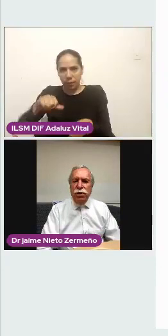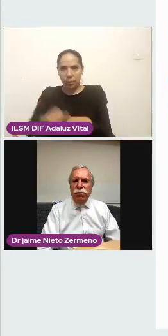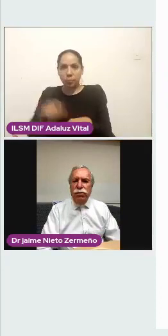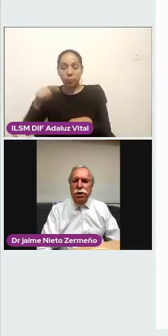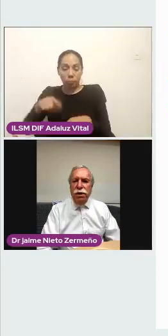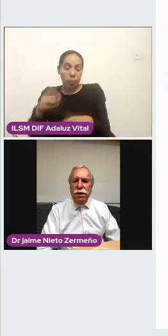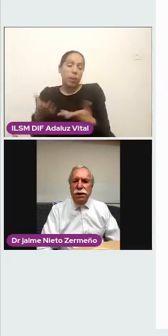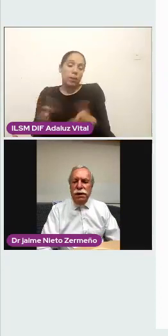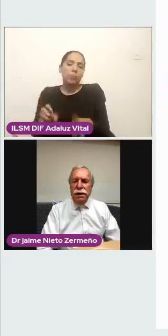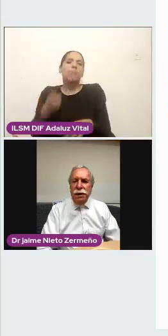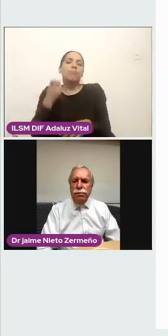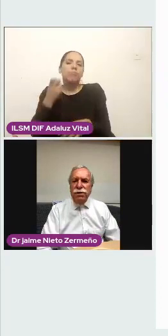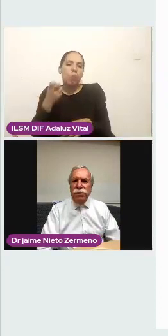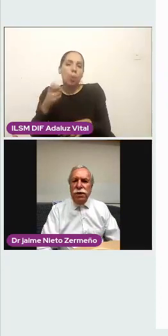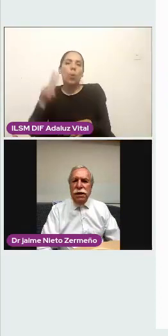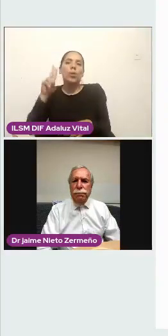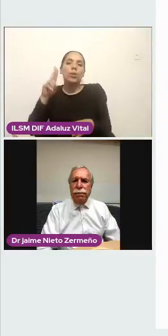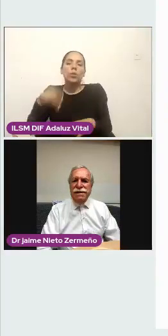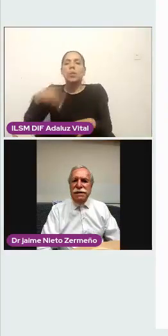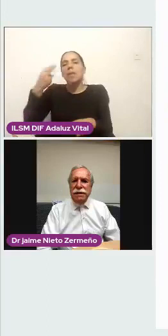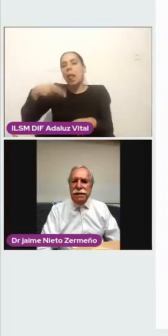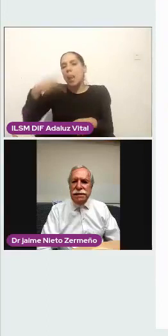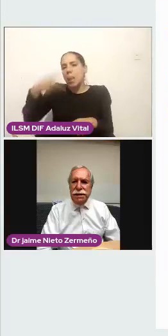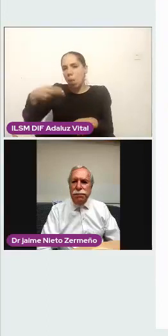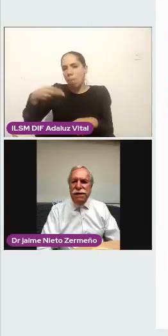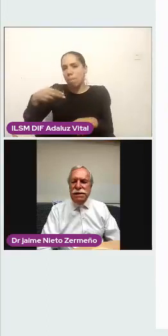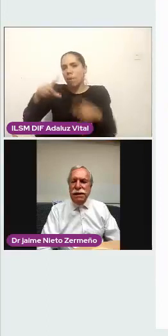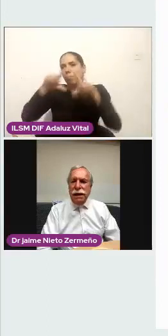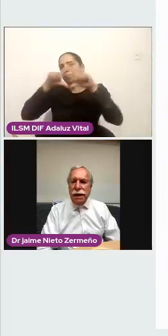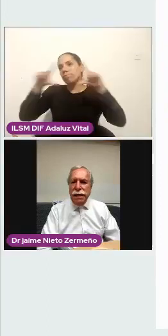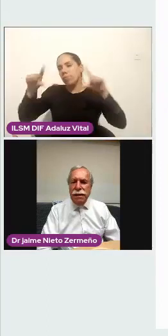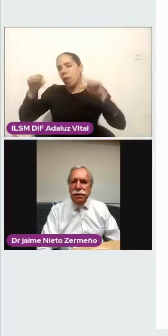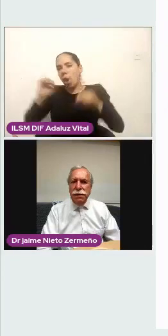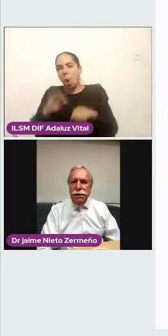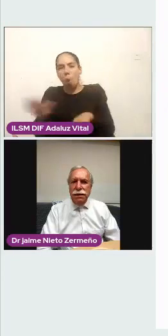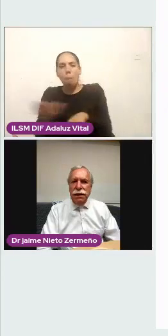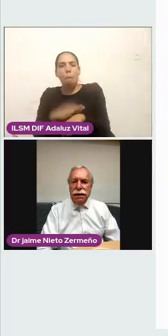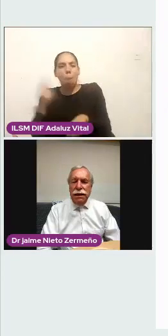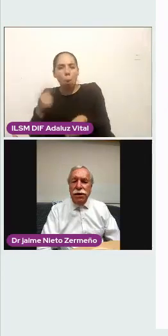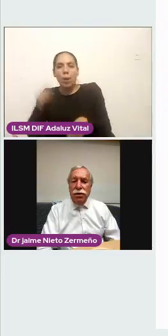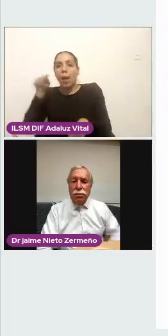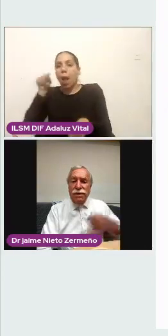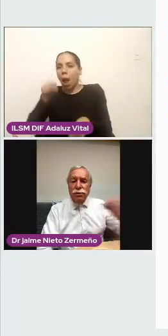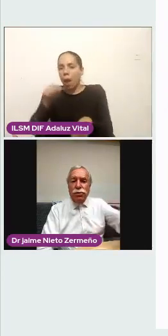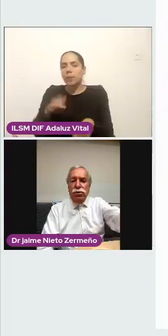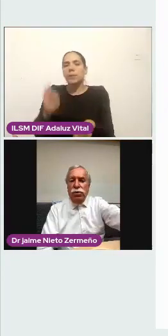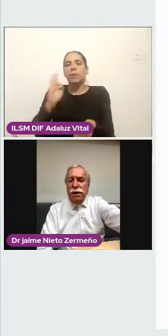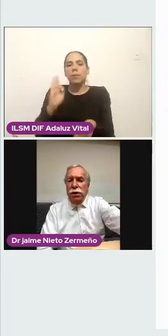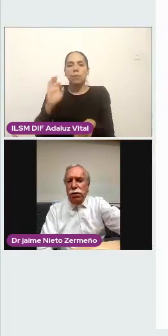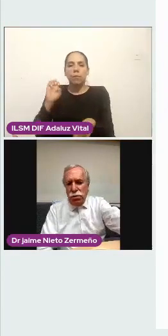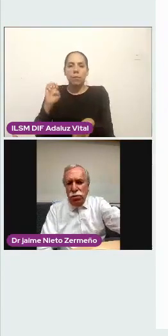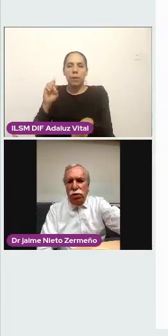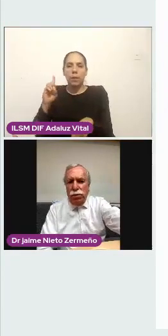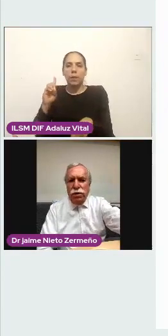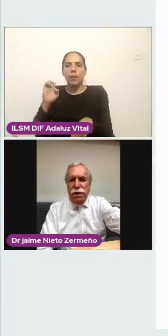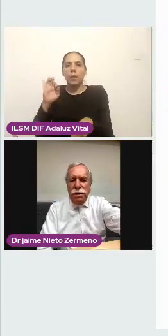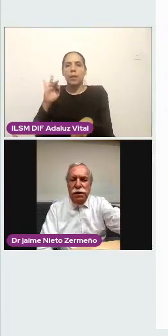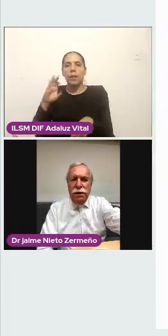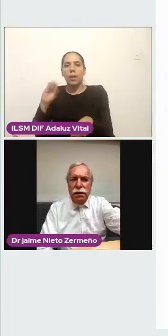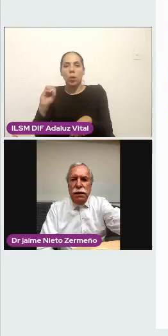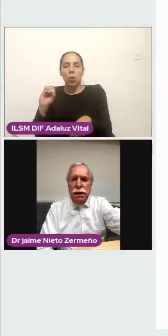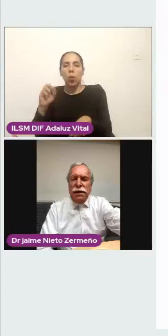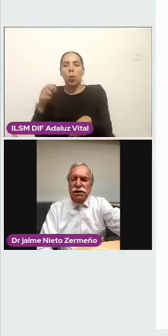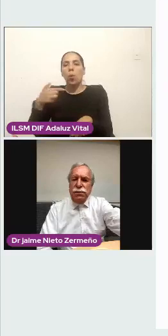pues porque fue la persona más intensa, más dedicada y que le dio más oportunidad con un grupo